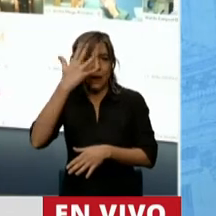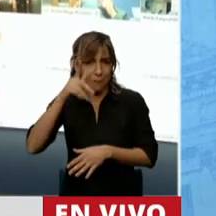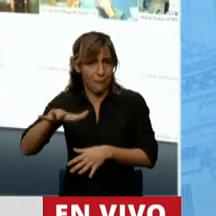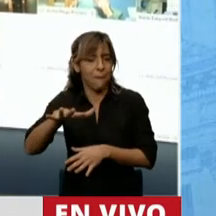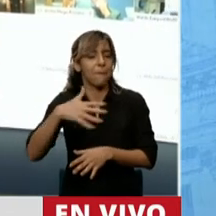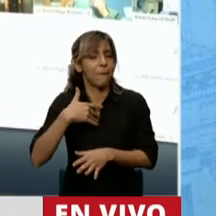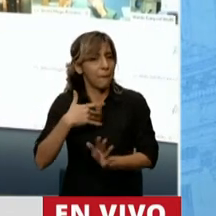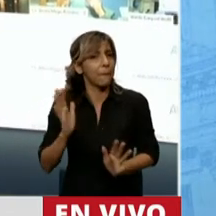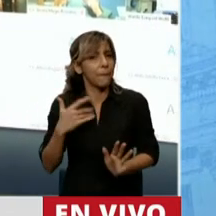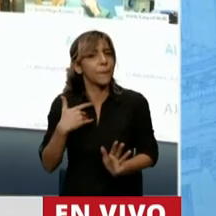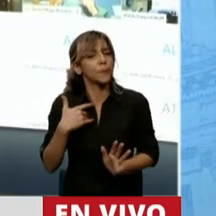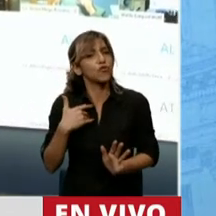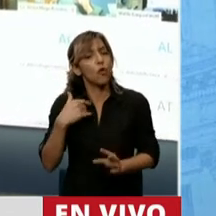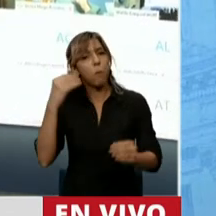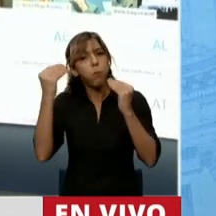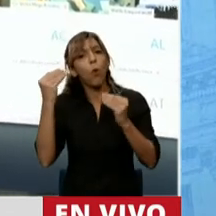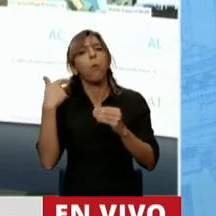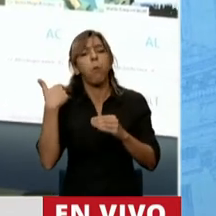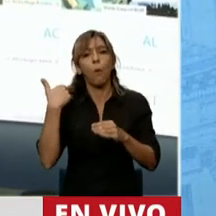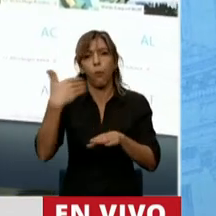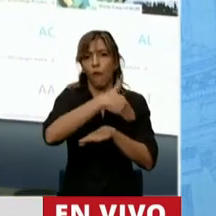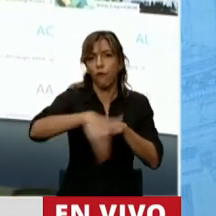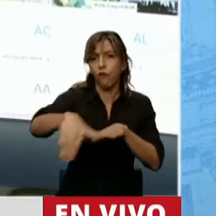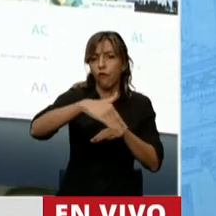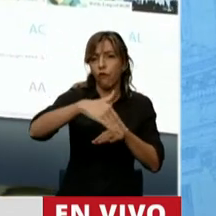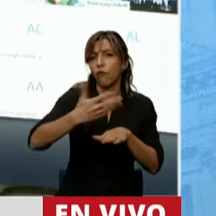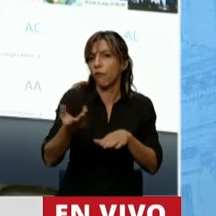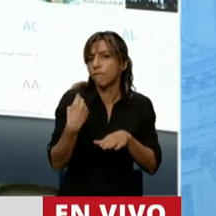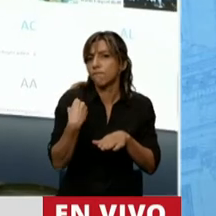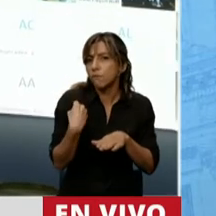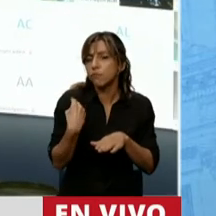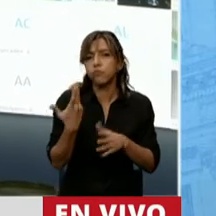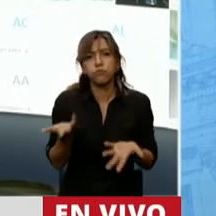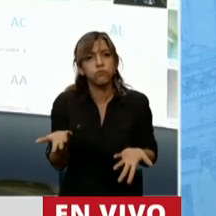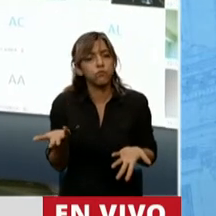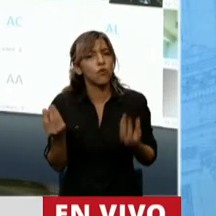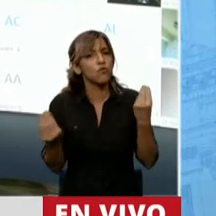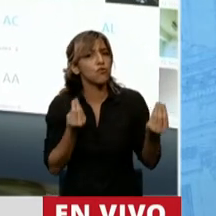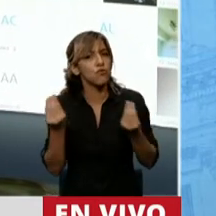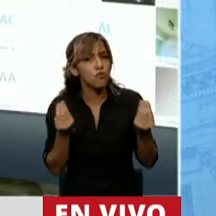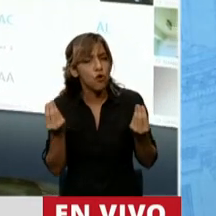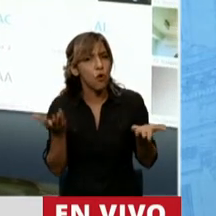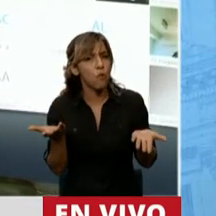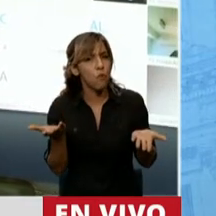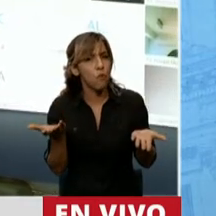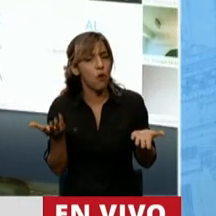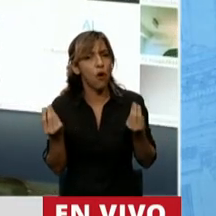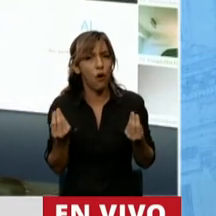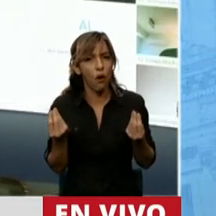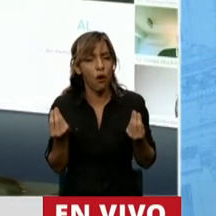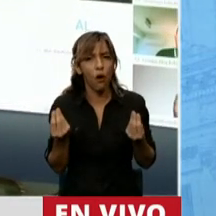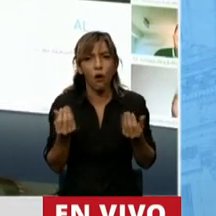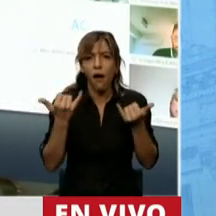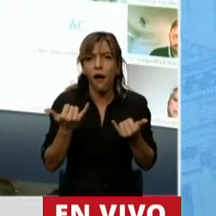me mostraría, tengo acá mi celular, después se lo voy a enviar. ¿Cómo por 24 pasos clandestinos